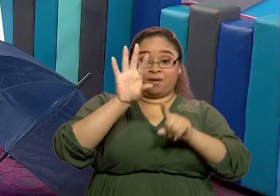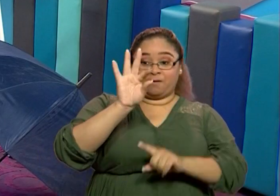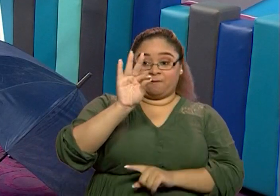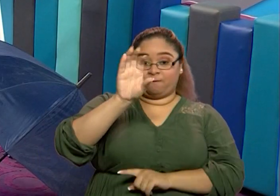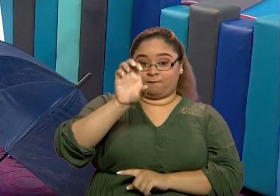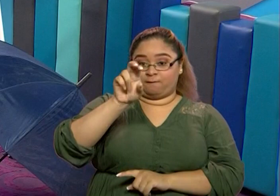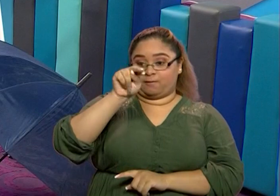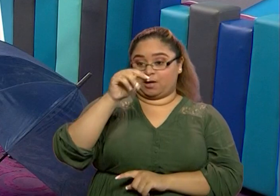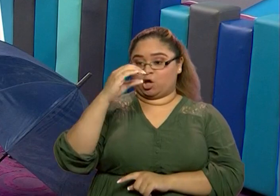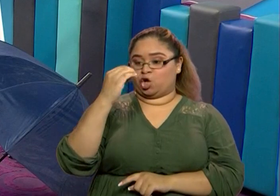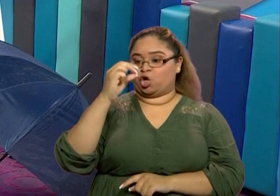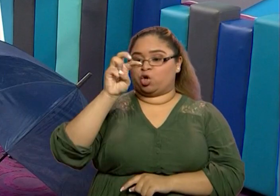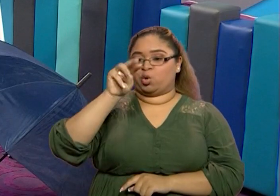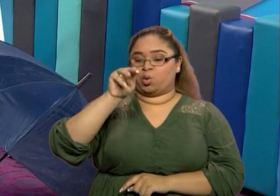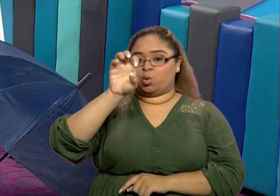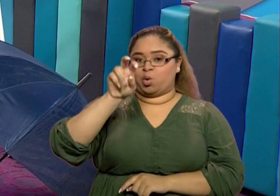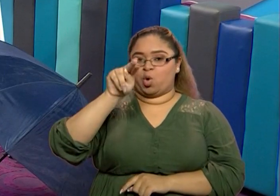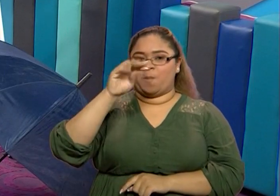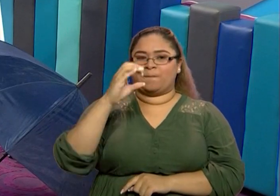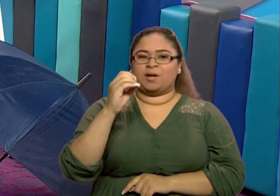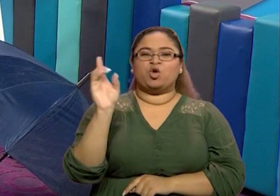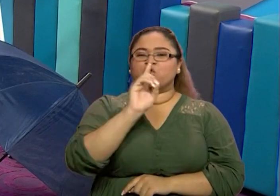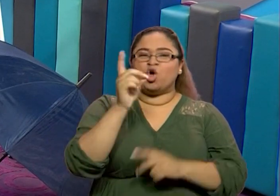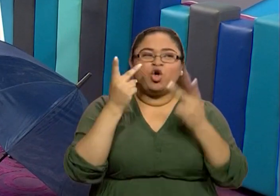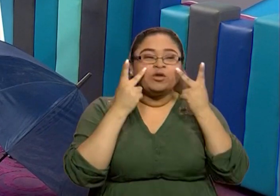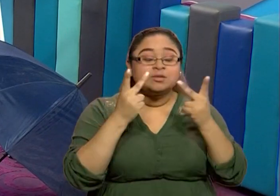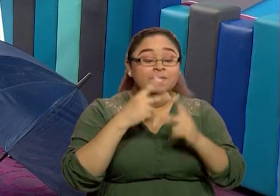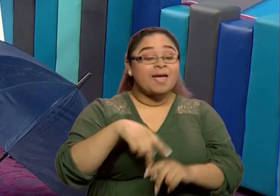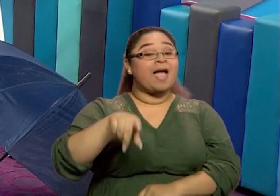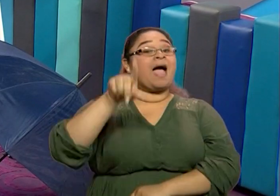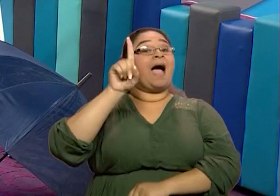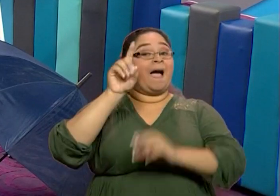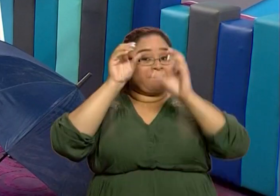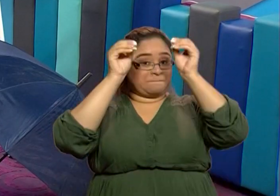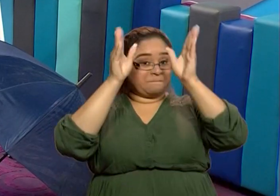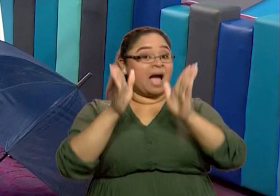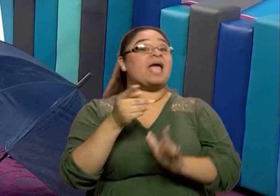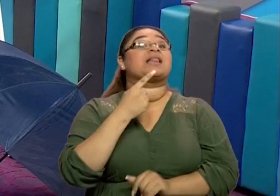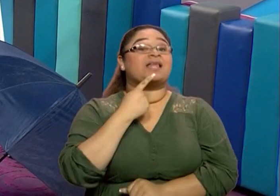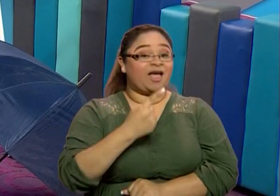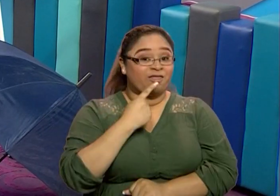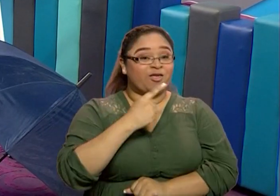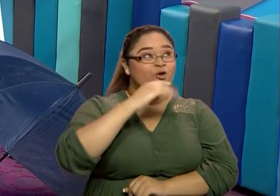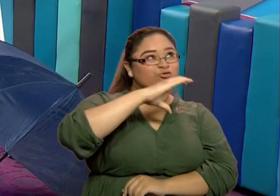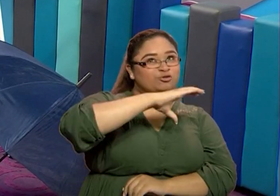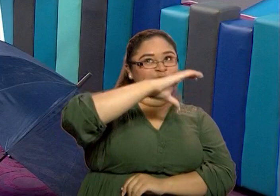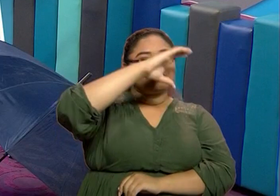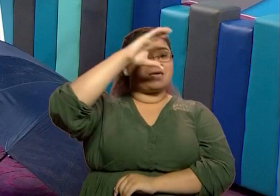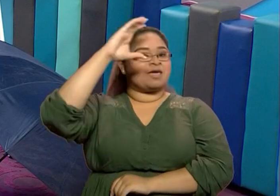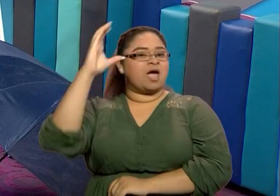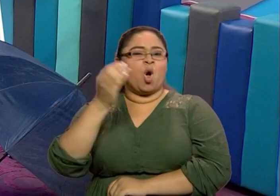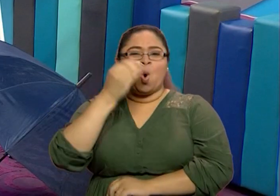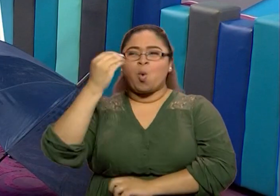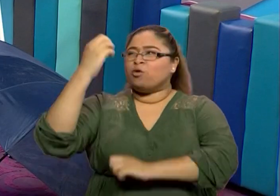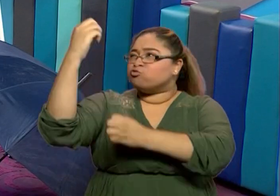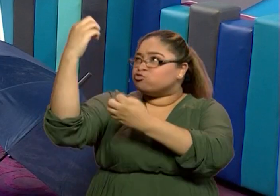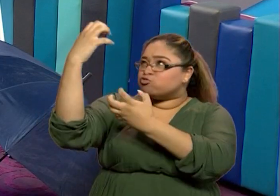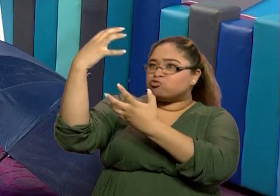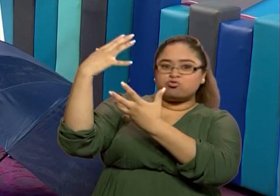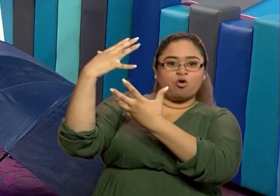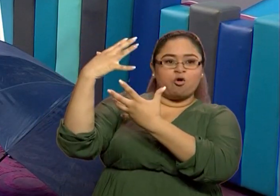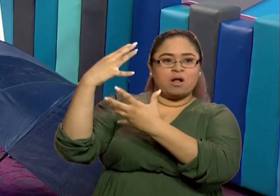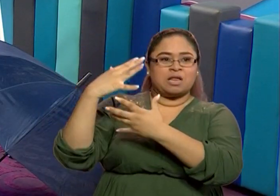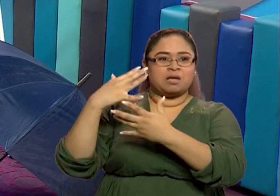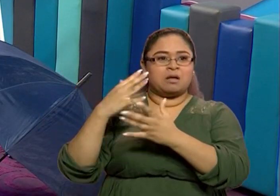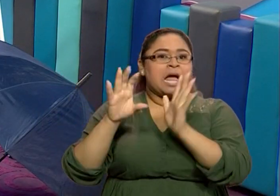podemos observar, ¿dónde dijo la maestra? En el cielo, muy bien, cuando está soleado. Y miren, de